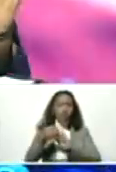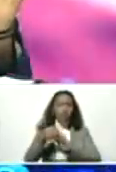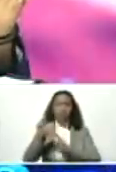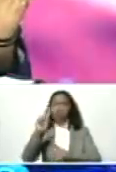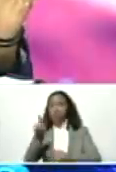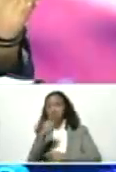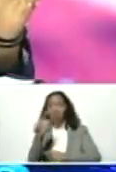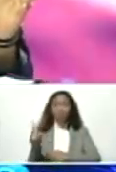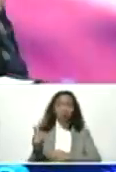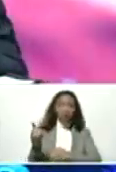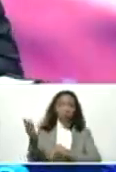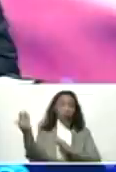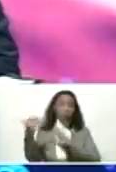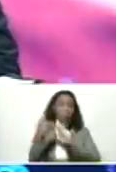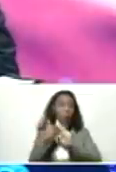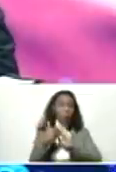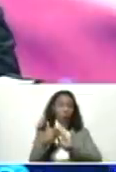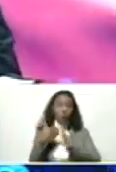sanciones.